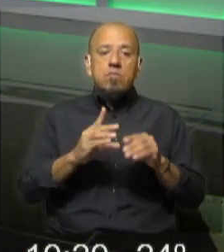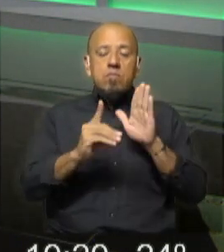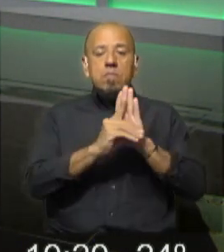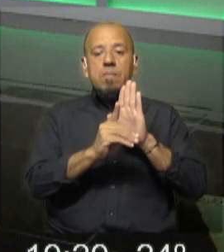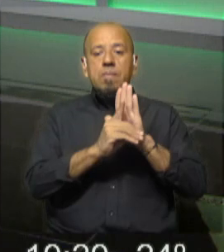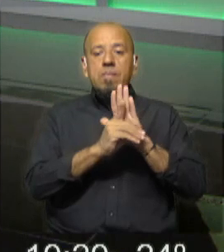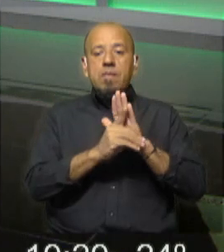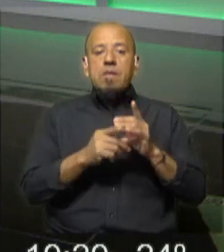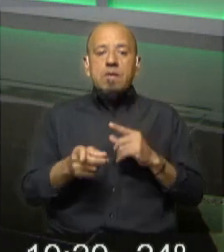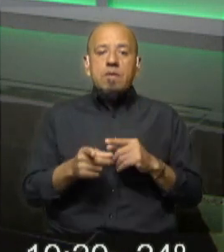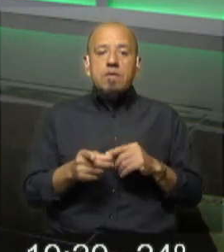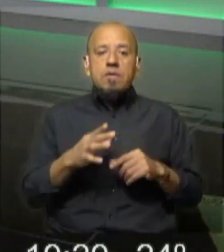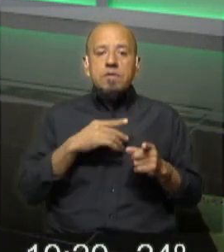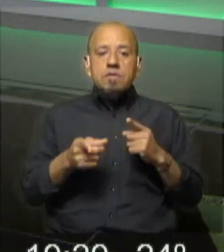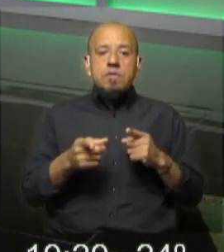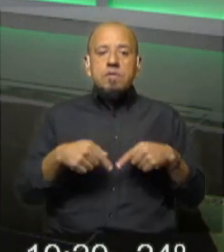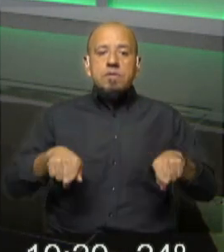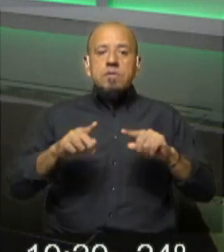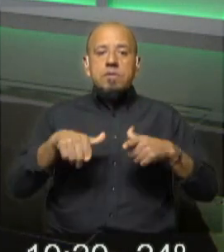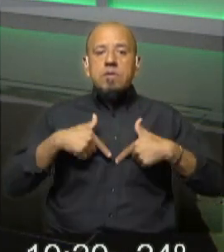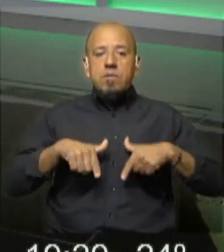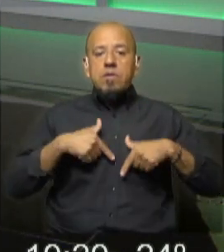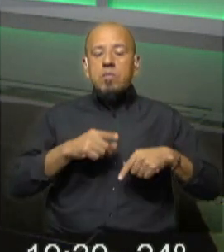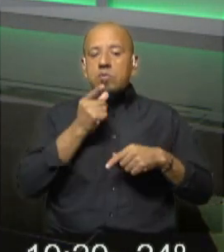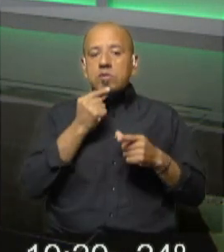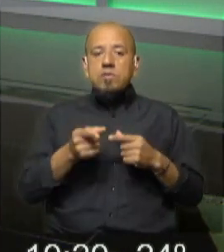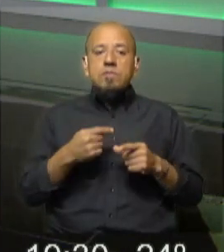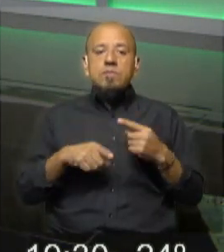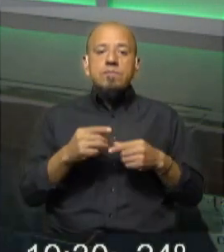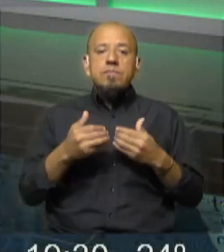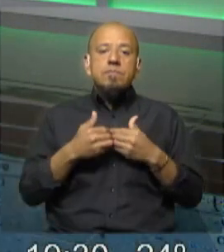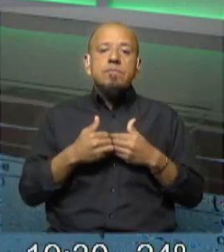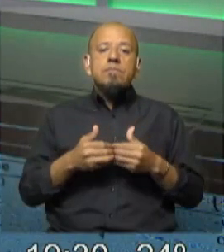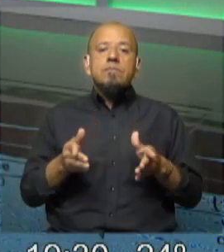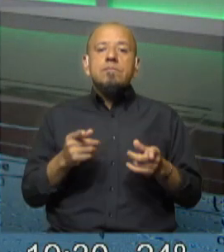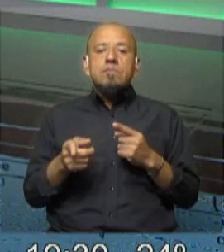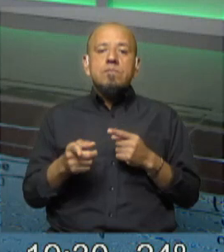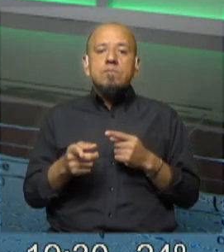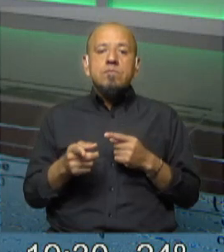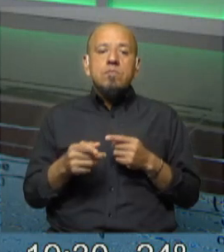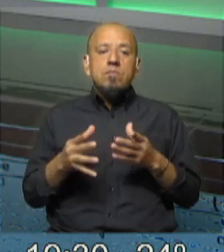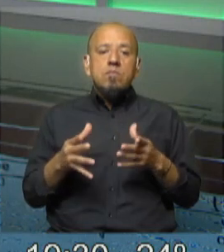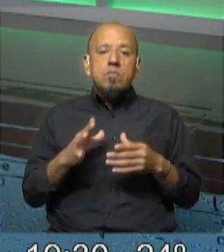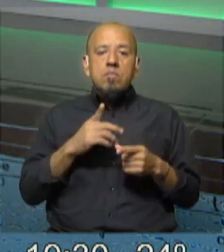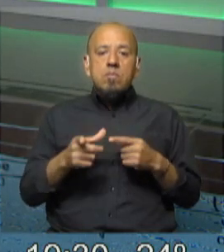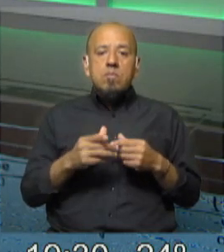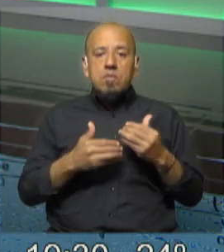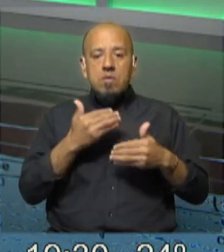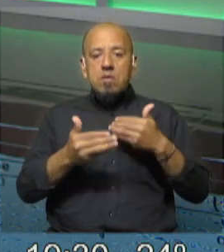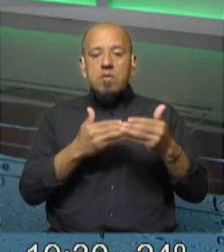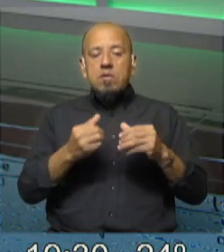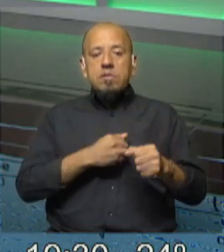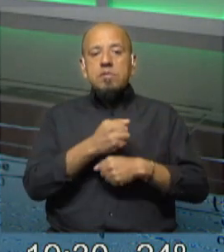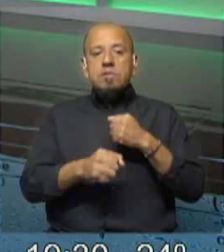completos que se brindaron en la página del Ministerio del Interior, que no es así. Pero empecemos a desglosar ahora en estas placas cómo se ha desarrollado el